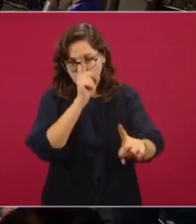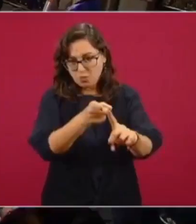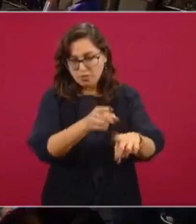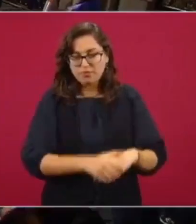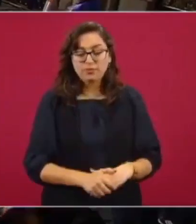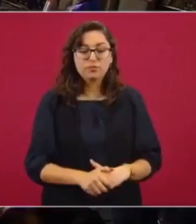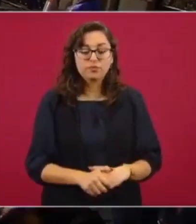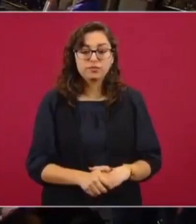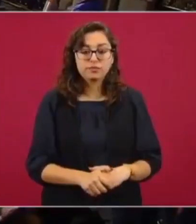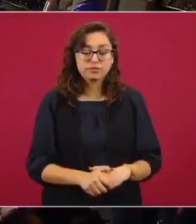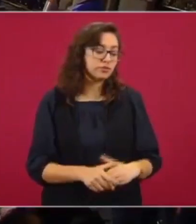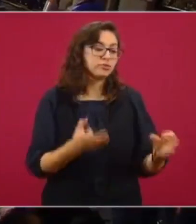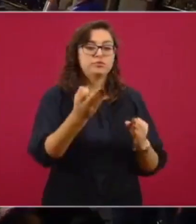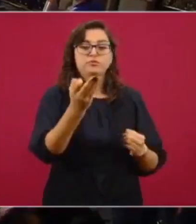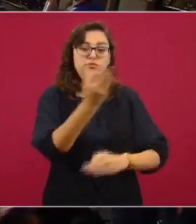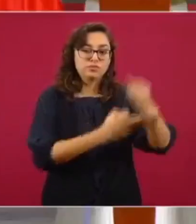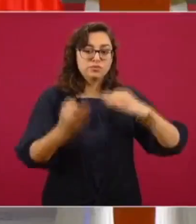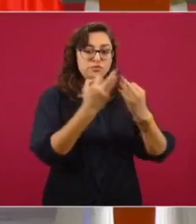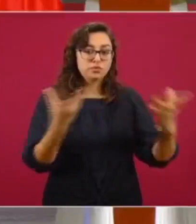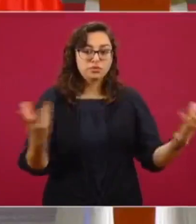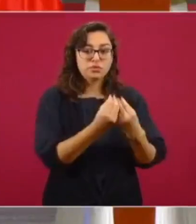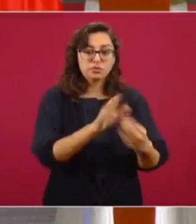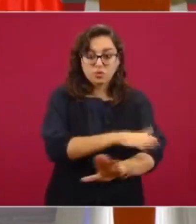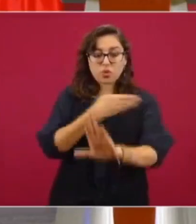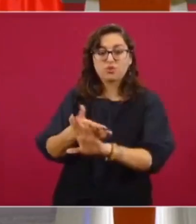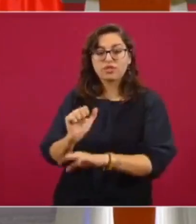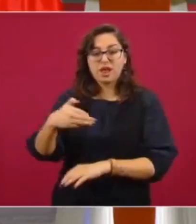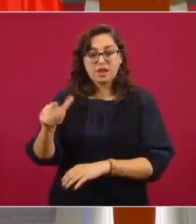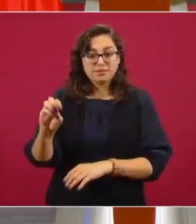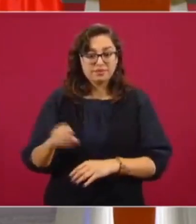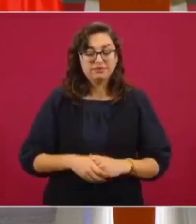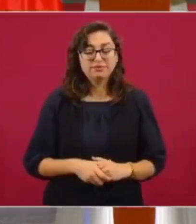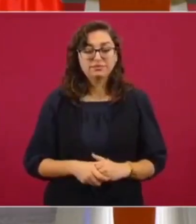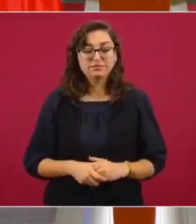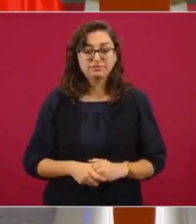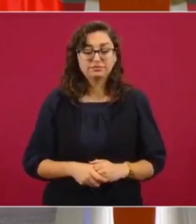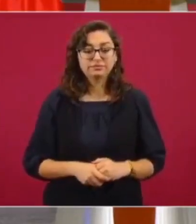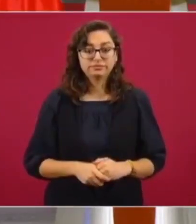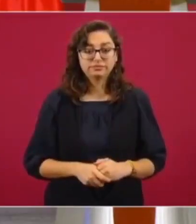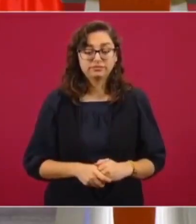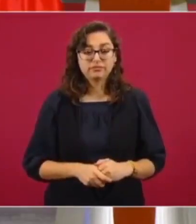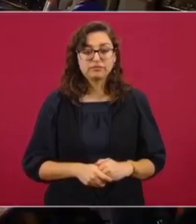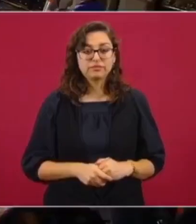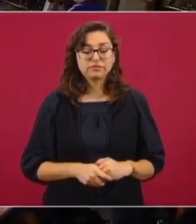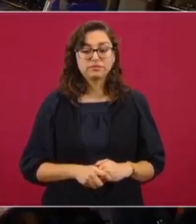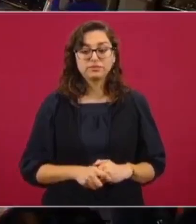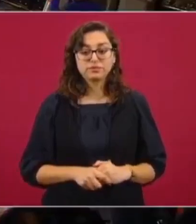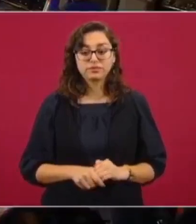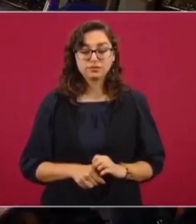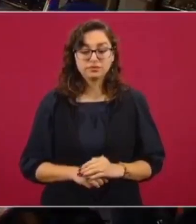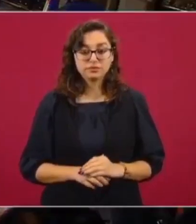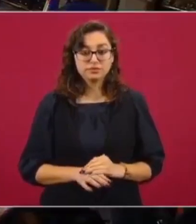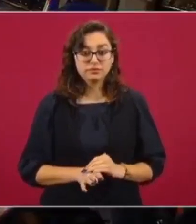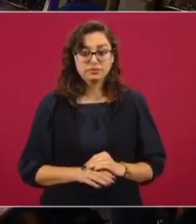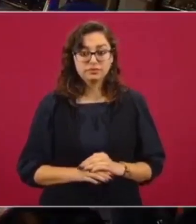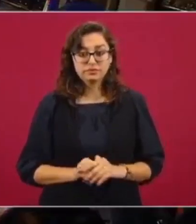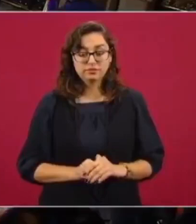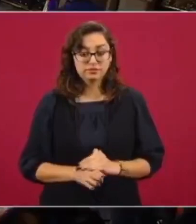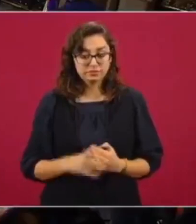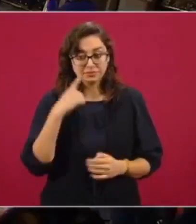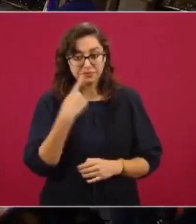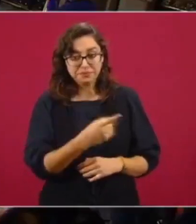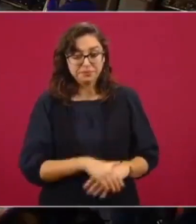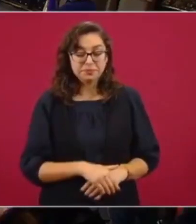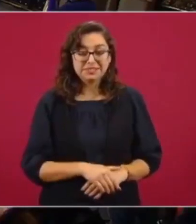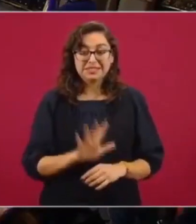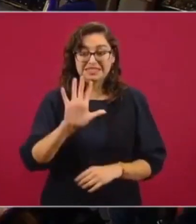Todos contra Andrés Manuel. Pero aquí quiero… Ah, bueno, la familia aportó cinco